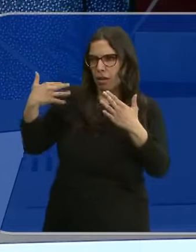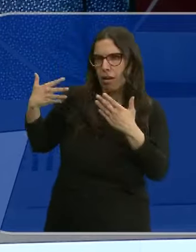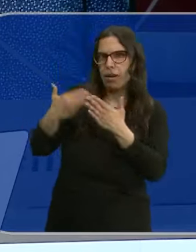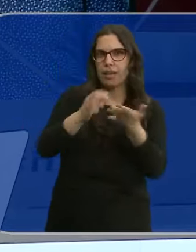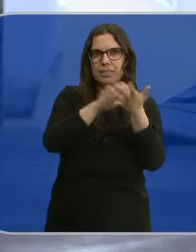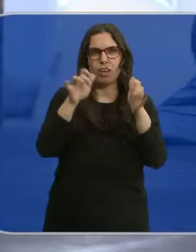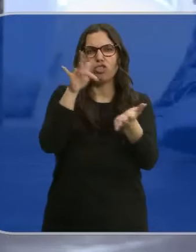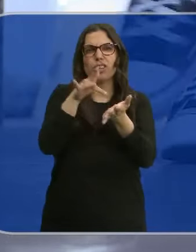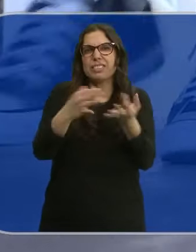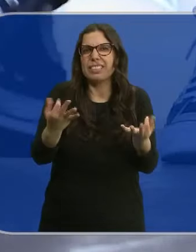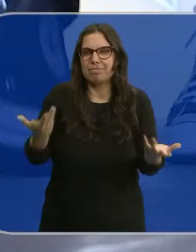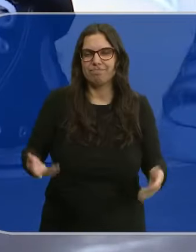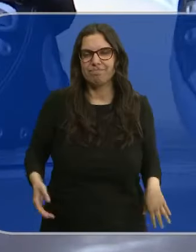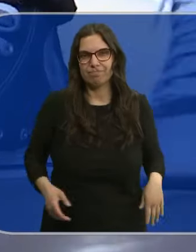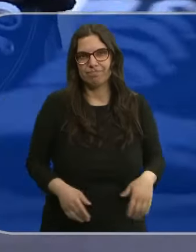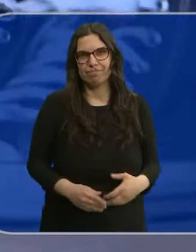historia.